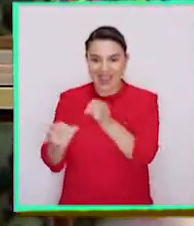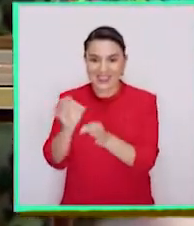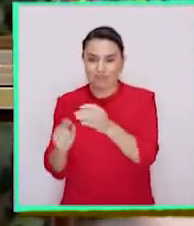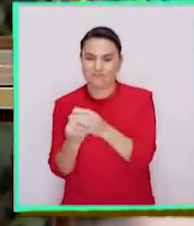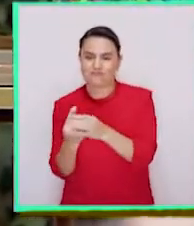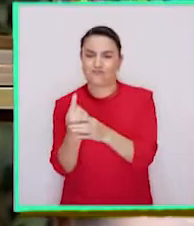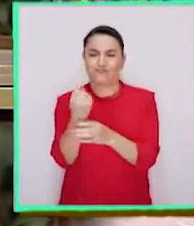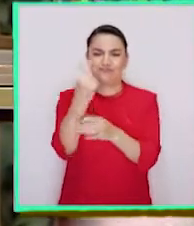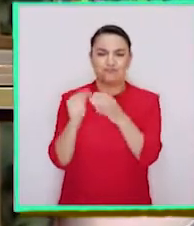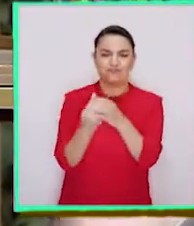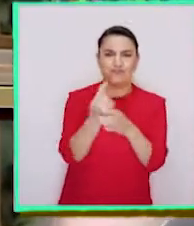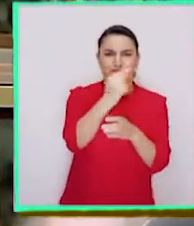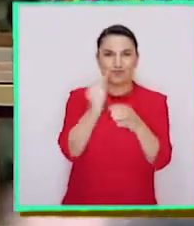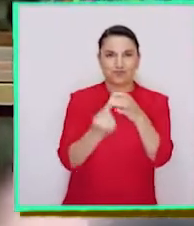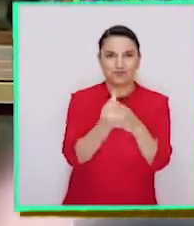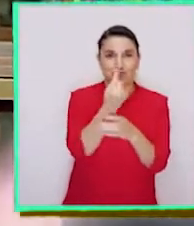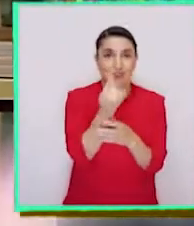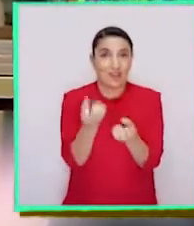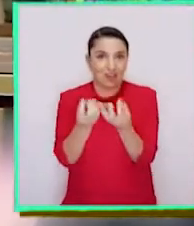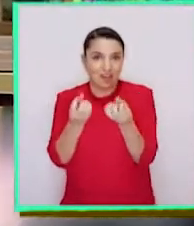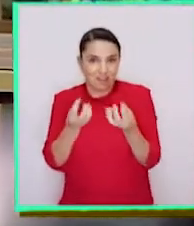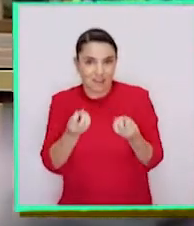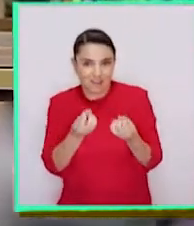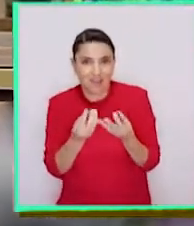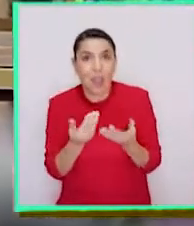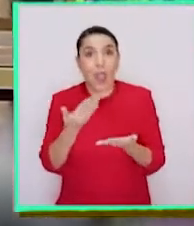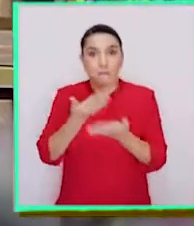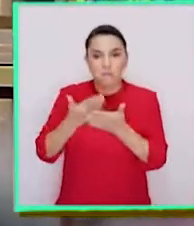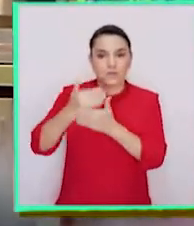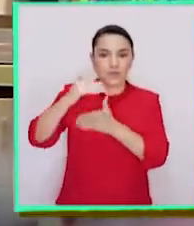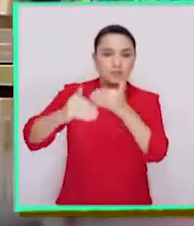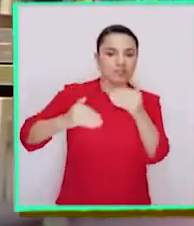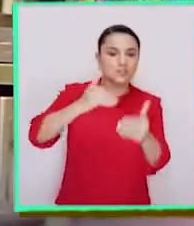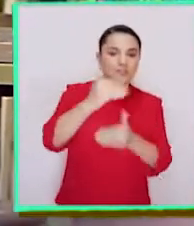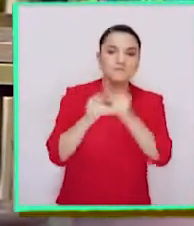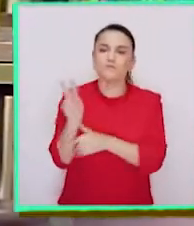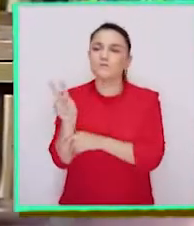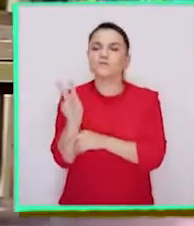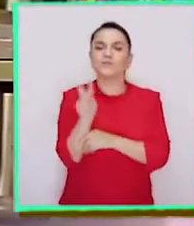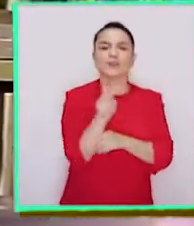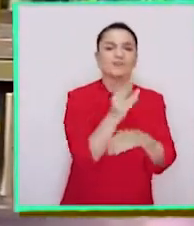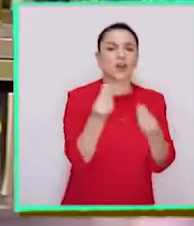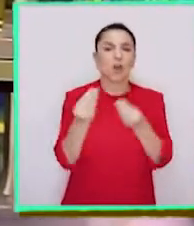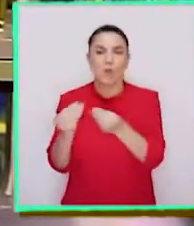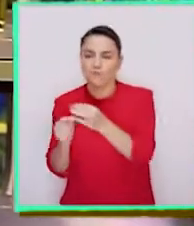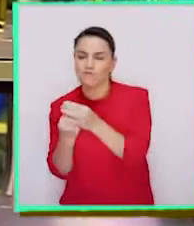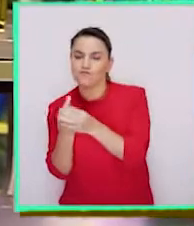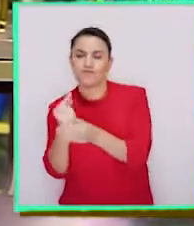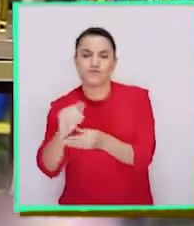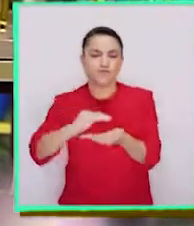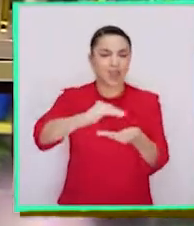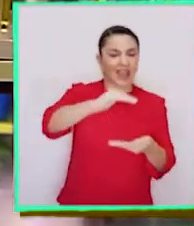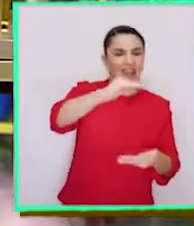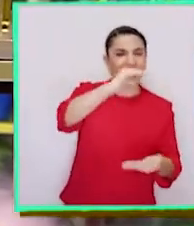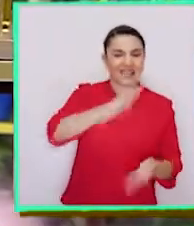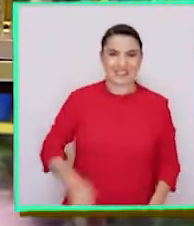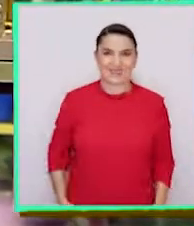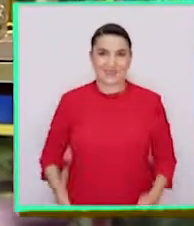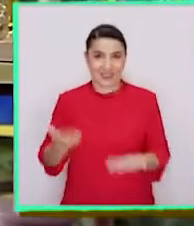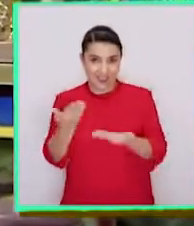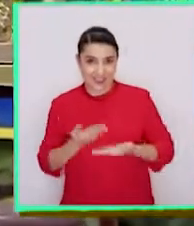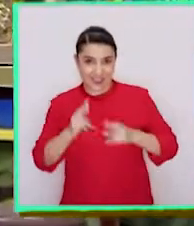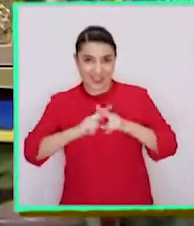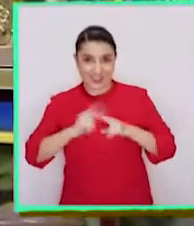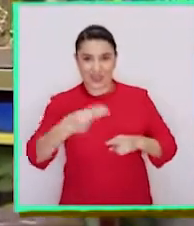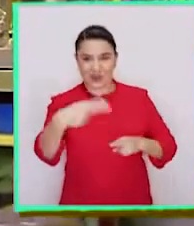el hogar a partir de brotes de lentejas y aprovechar el proceso para poder observar cómo crecen! Los invito a